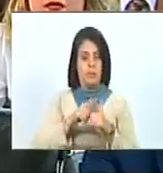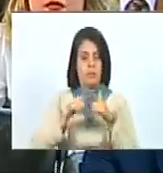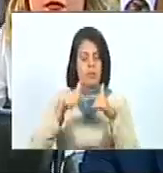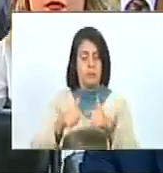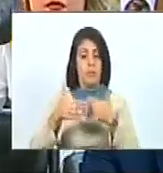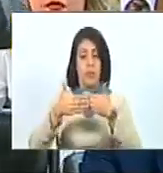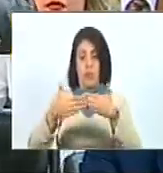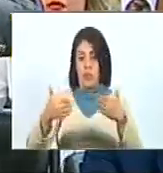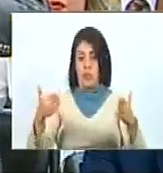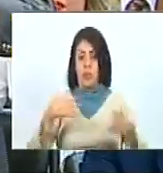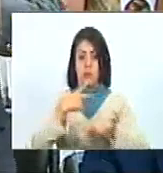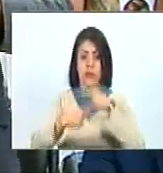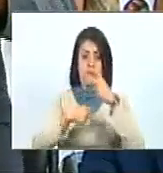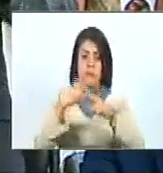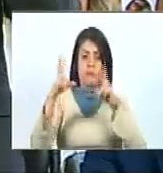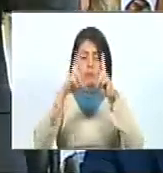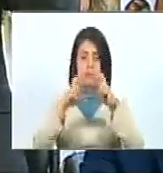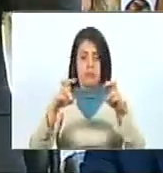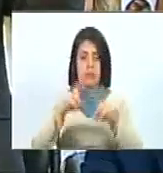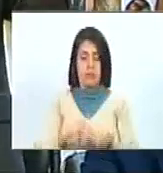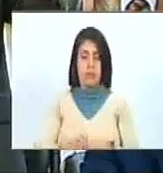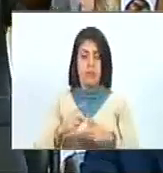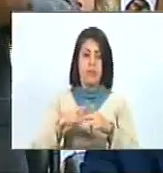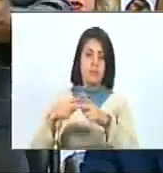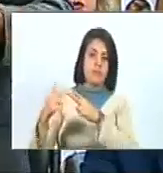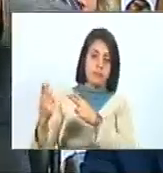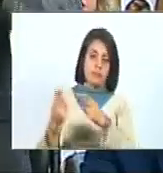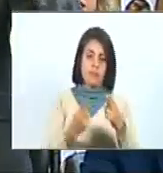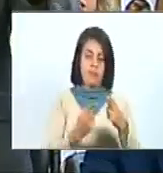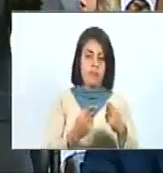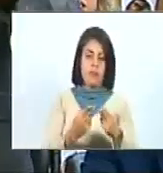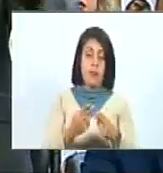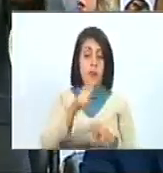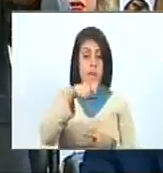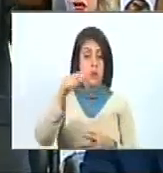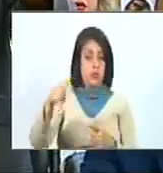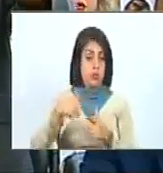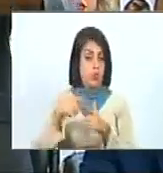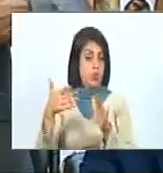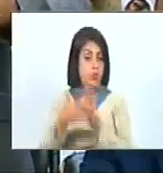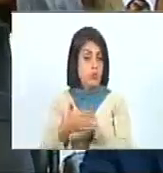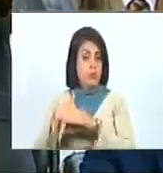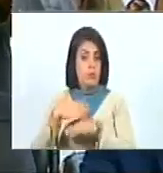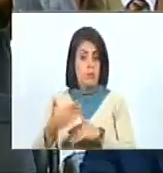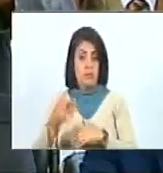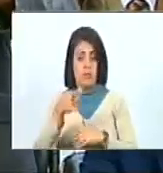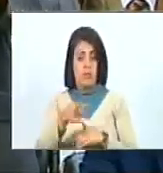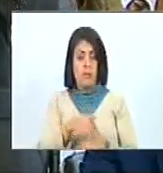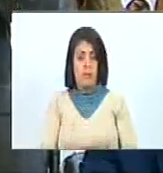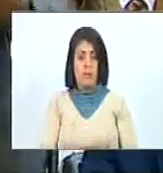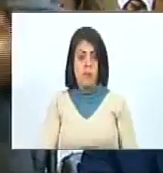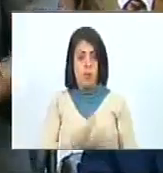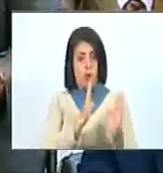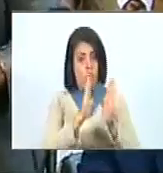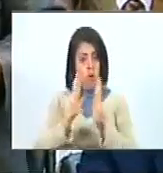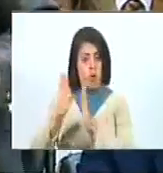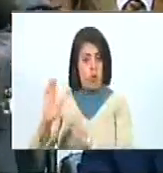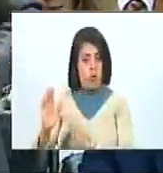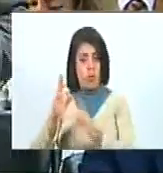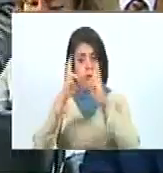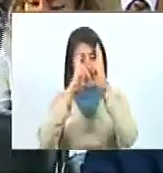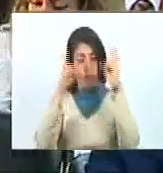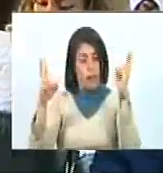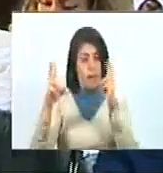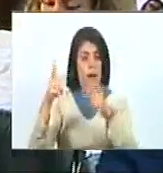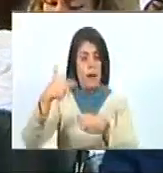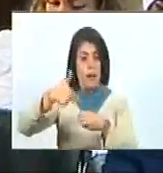abran un proceso de investigación inviten amablemente a los funcionarios que tienen que ver con el este tema en